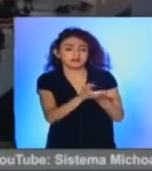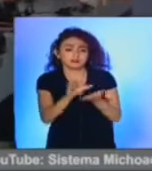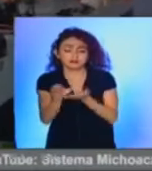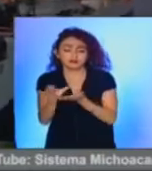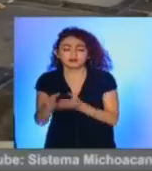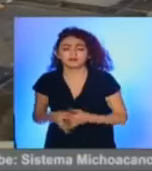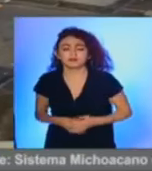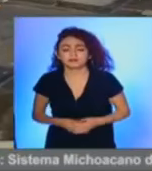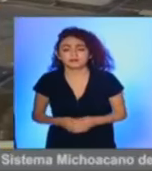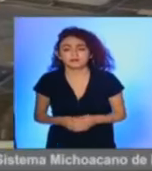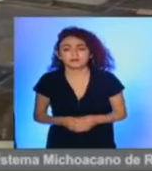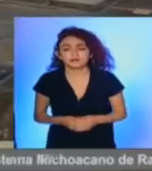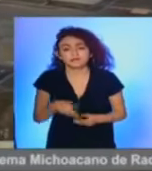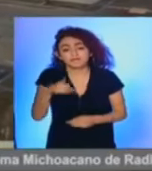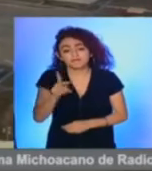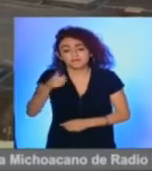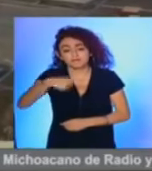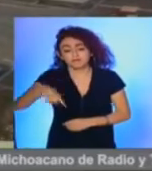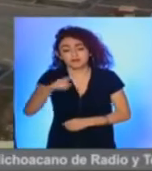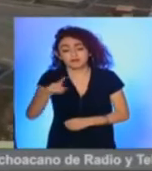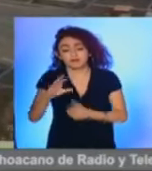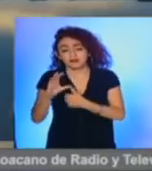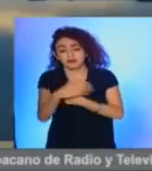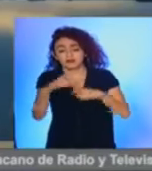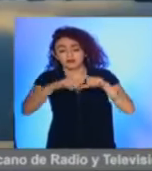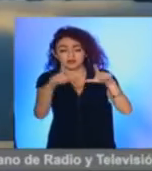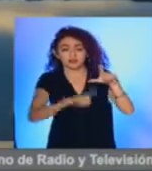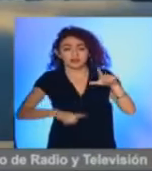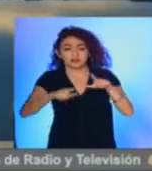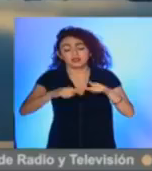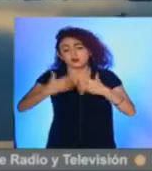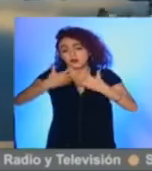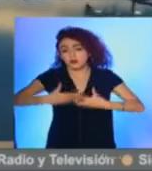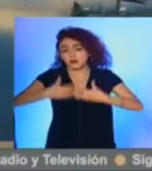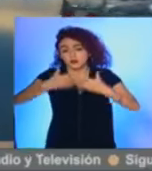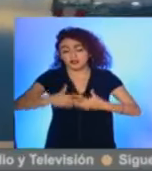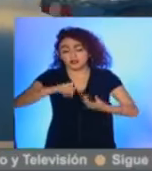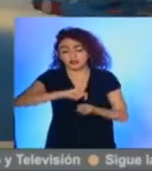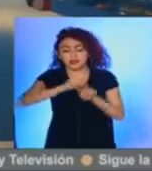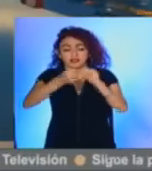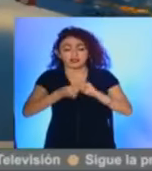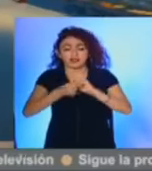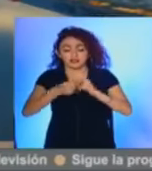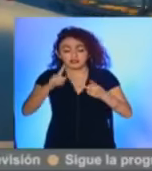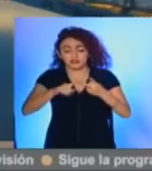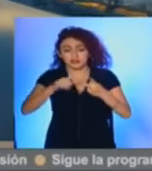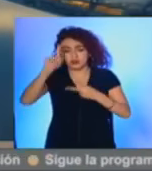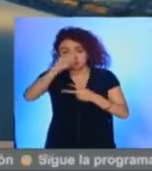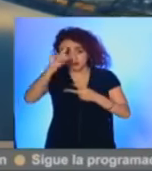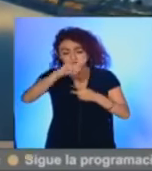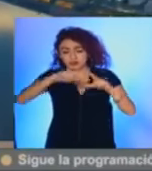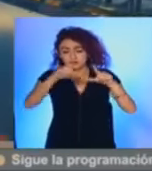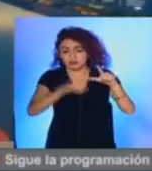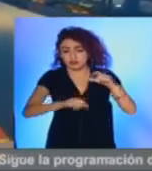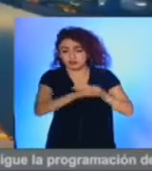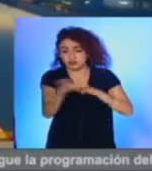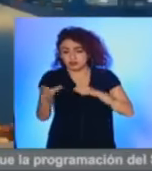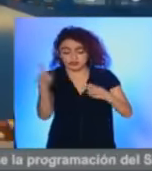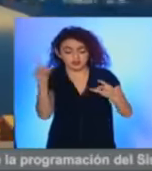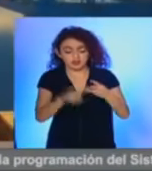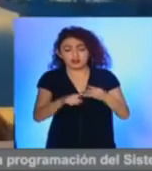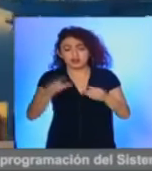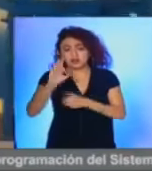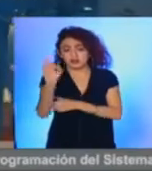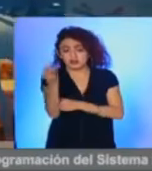de utilidades. Sin embargo, la Cámara Nacional de la Industria de la Transformación, el Consejo Nacional Agropecuario y la